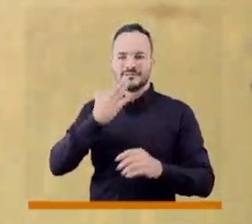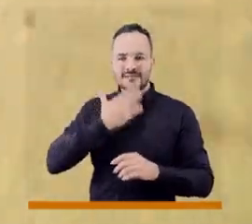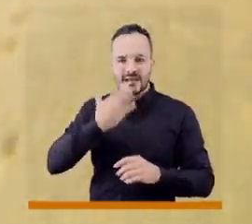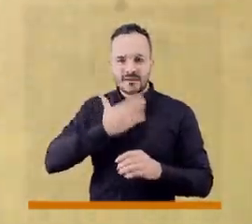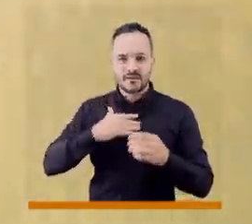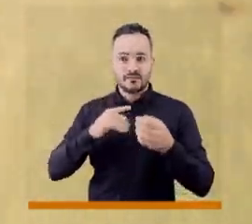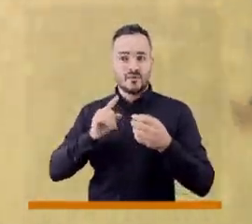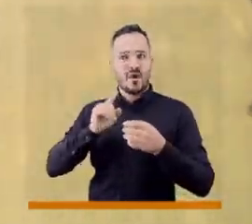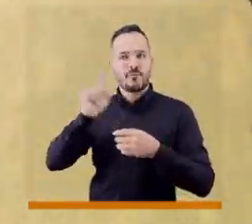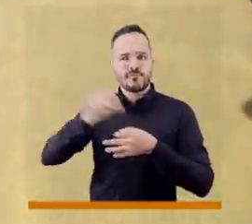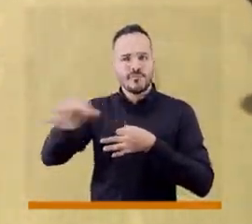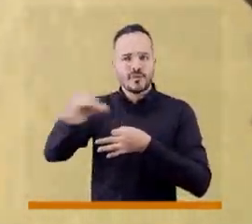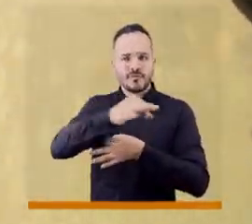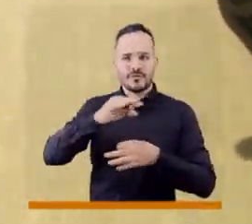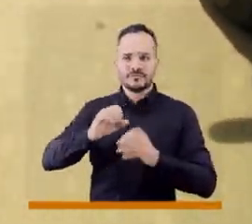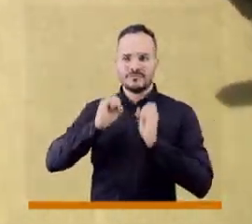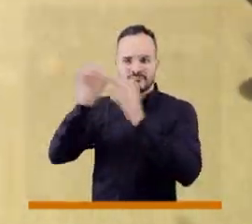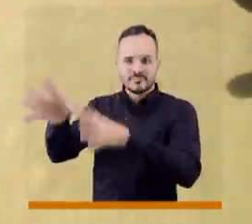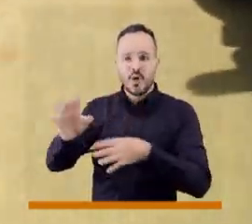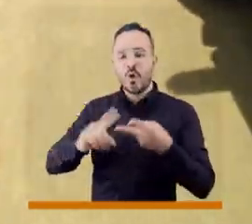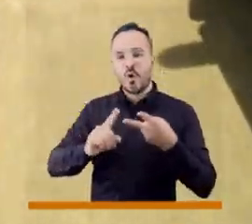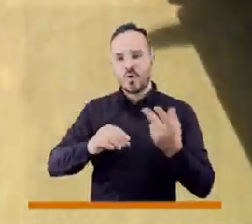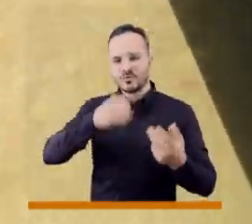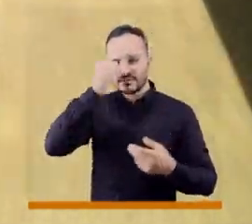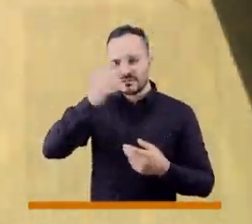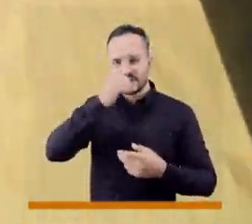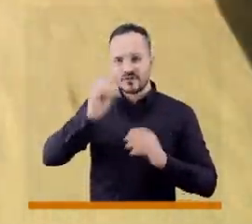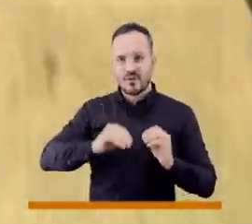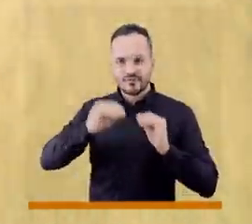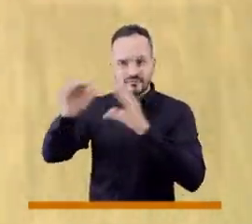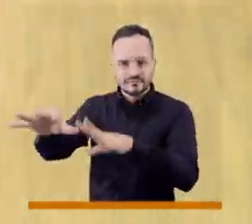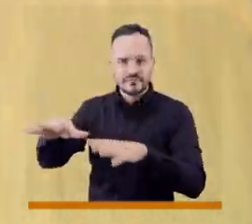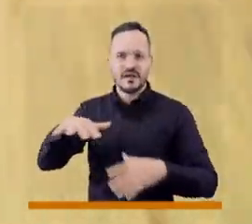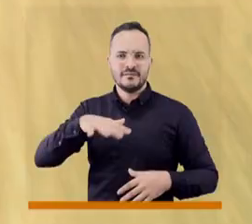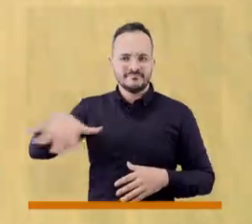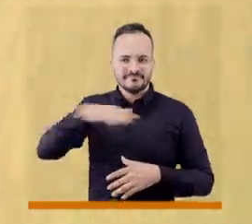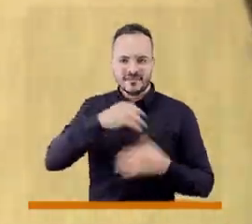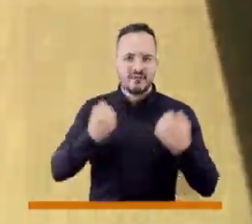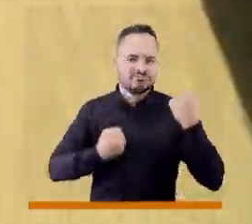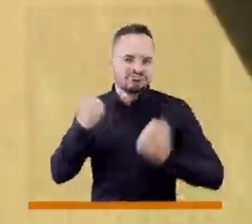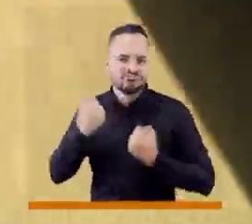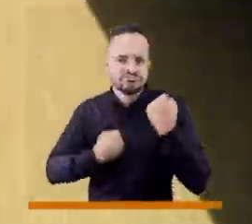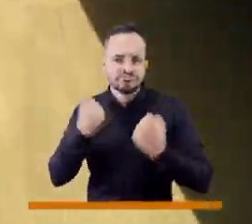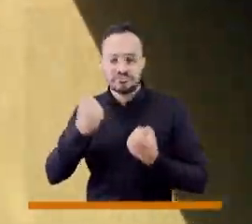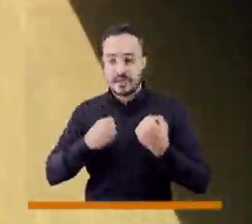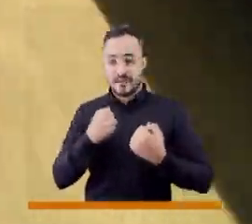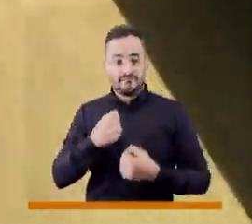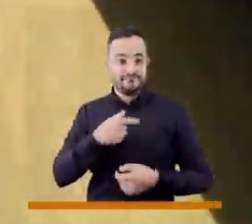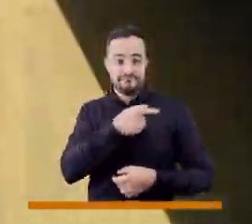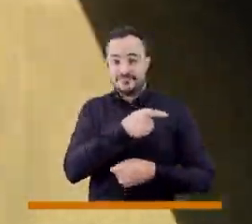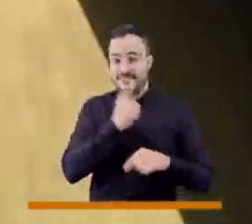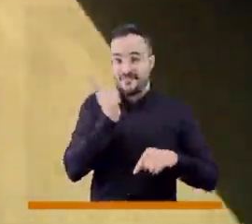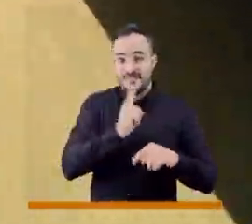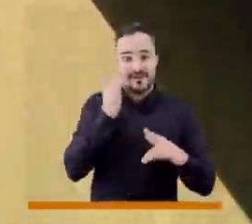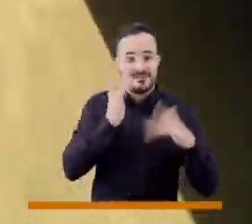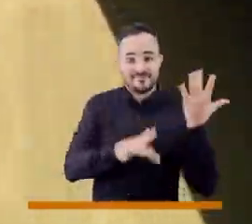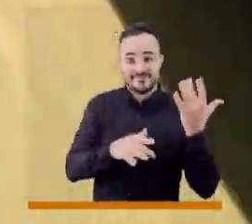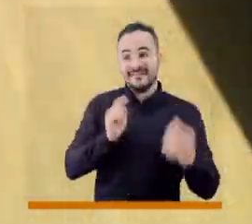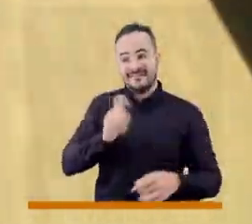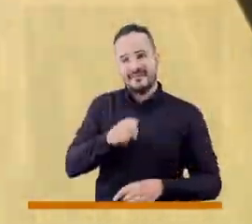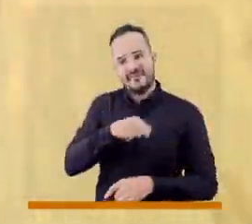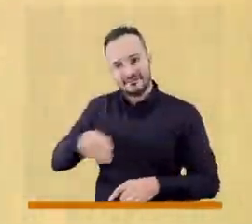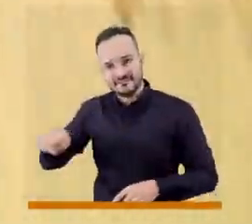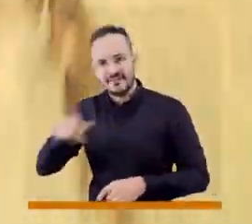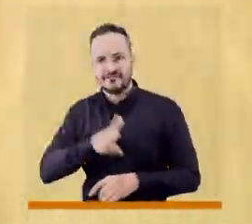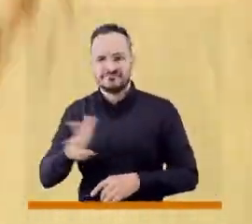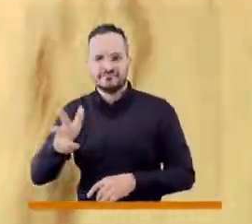los oxígenos domiciliarios que se transportan hacia ese lado de Santa Fe, San Jerónimo, Zopetra, todos tienen que pasar por la antigua vía al